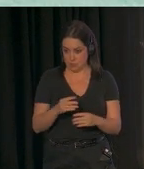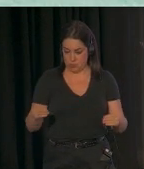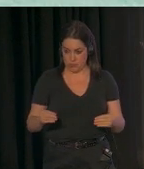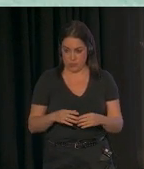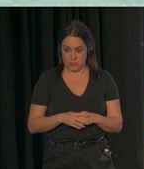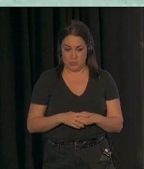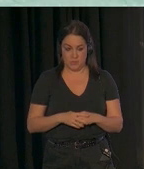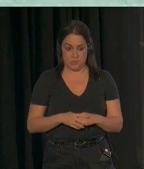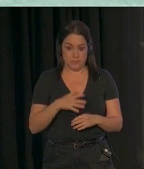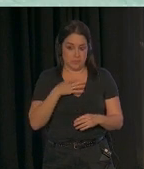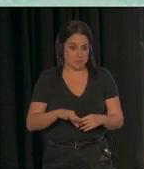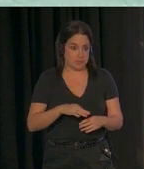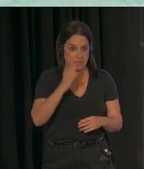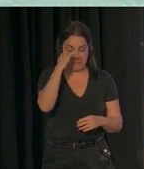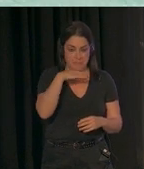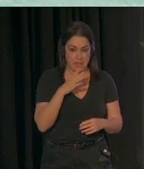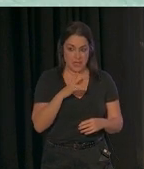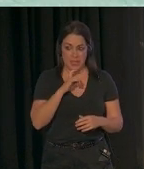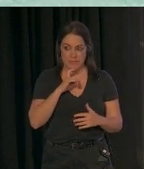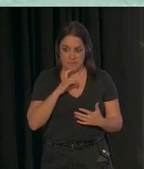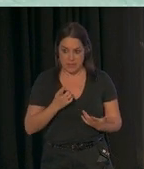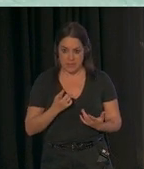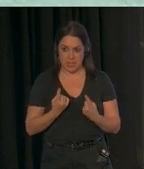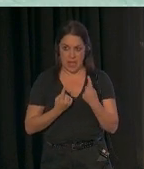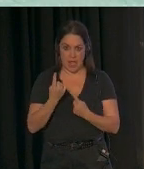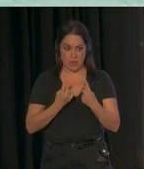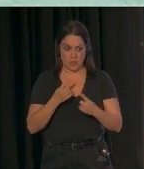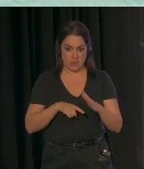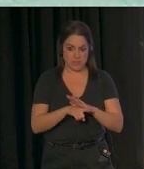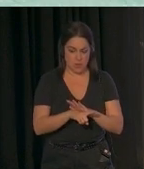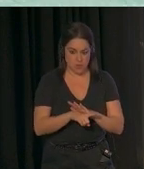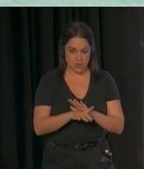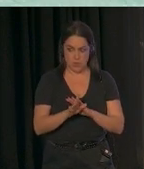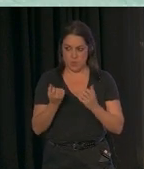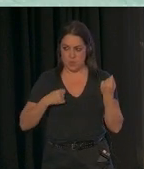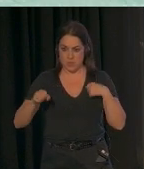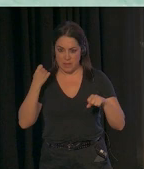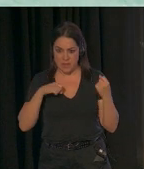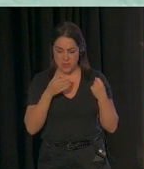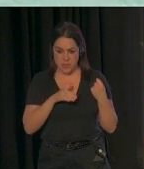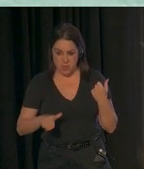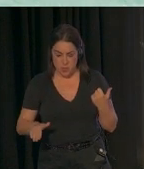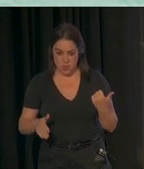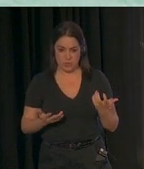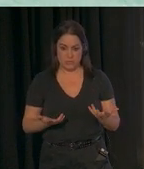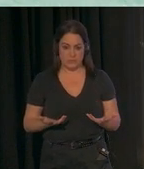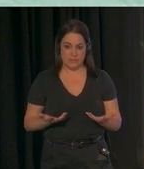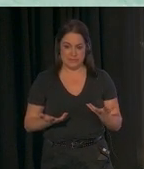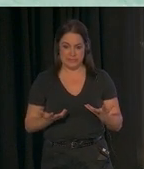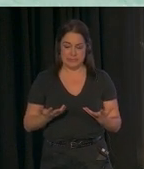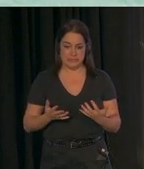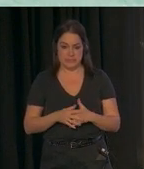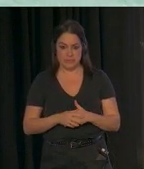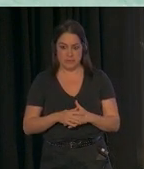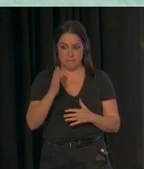A lo mejor los padres experimentan dificultades con algún aspecto del desarrollo o del comportamiento de su hijo. Los padres